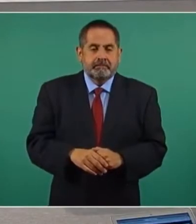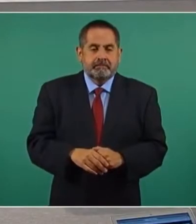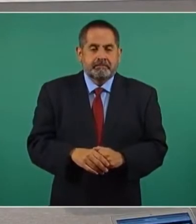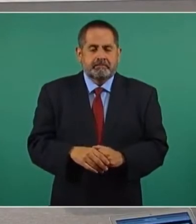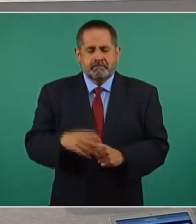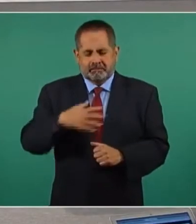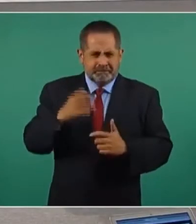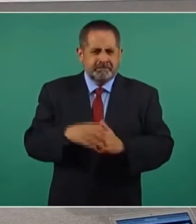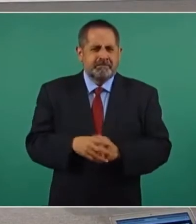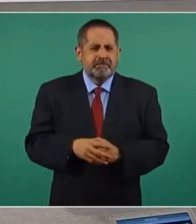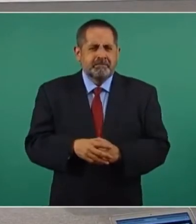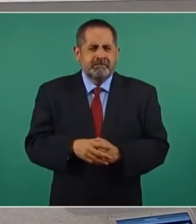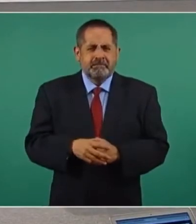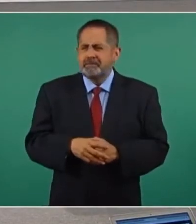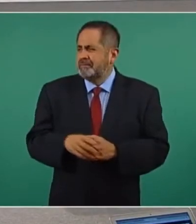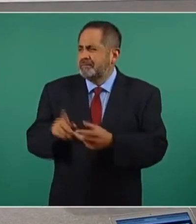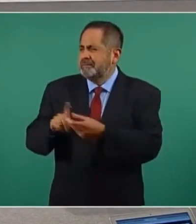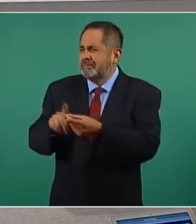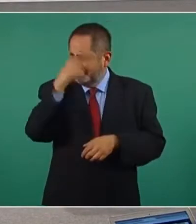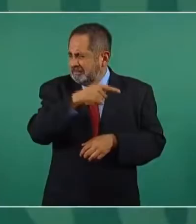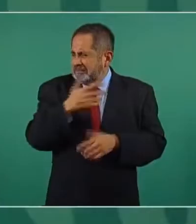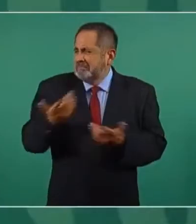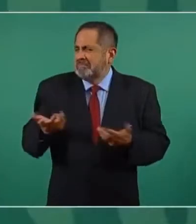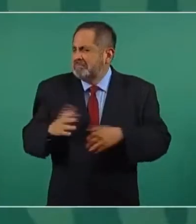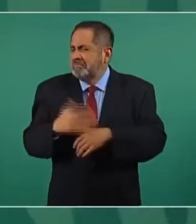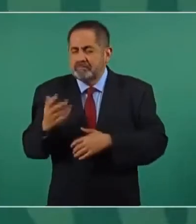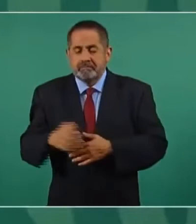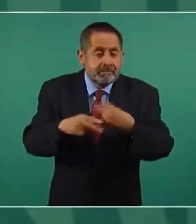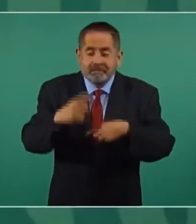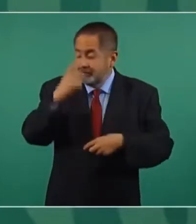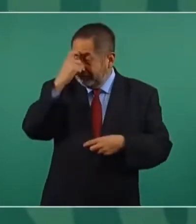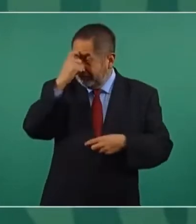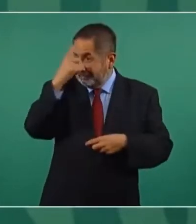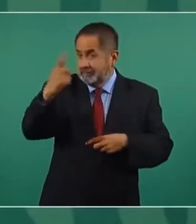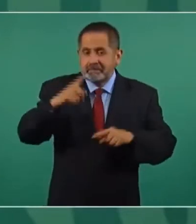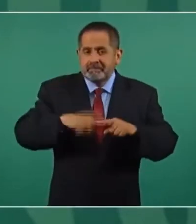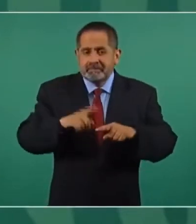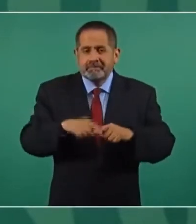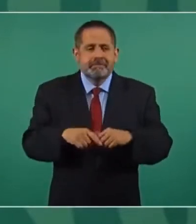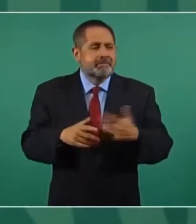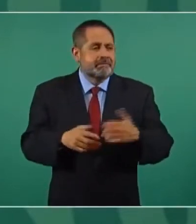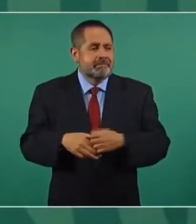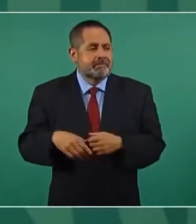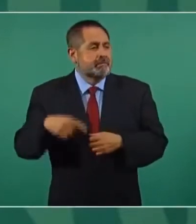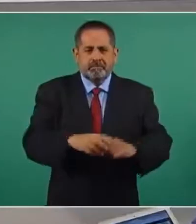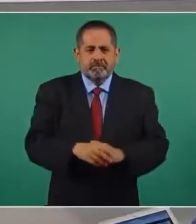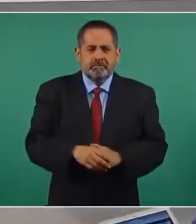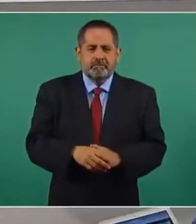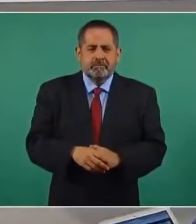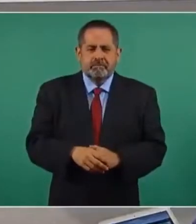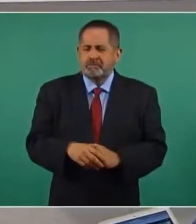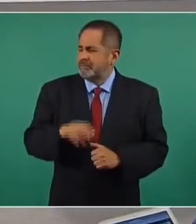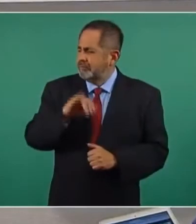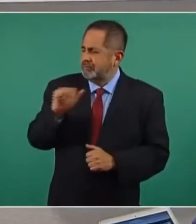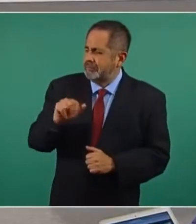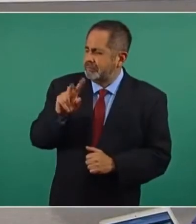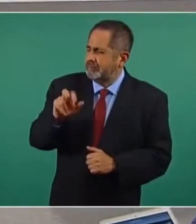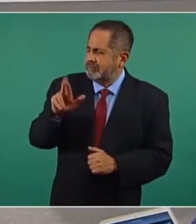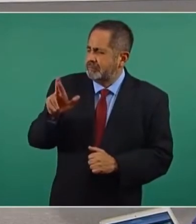preguntaba yo que si... ¿de dónde había salido esto? Y el origen es un abogado de Televisa, Javier